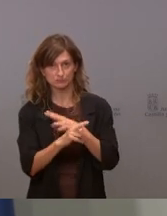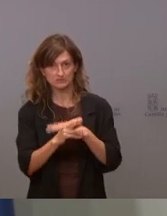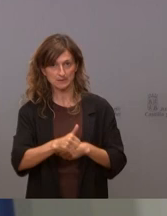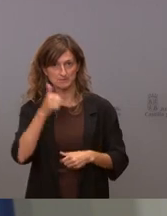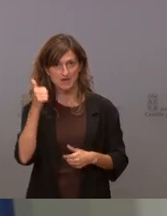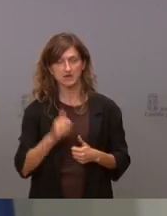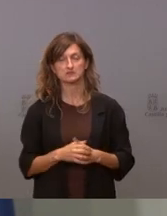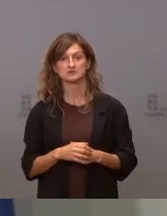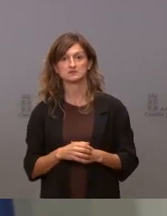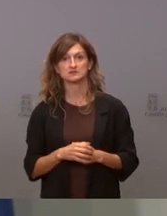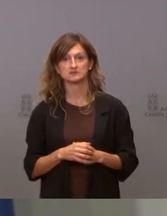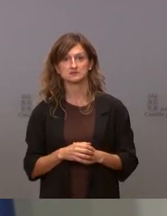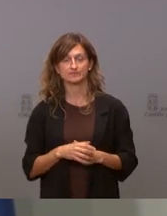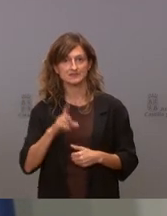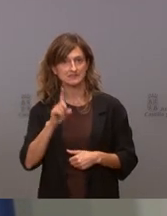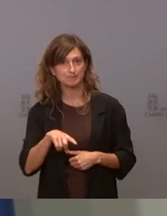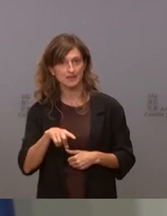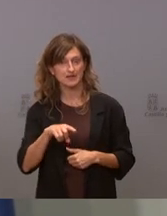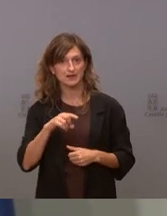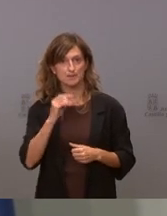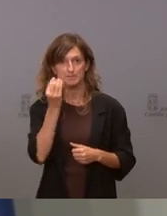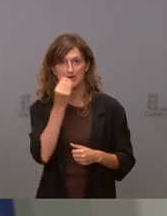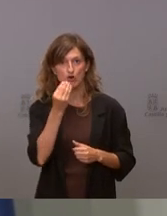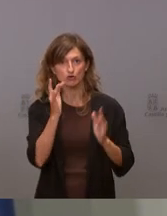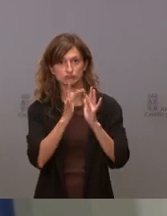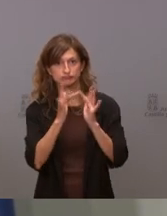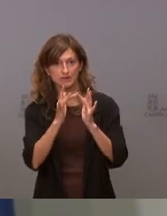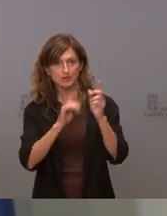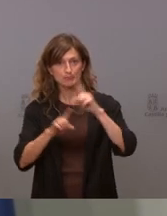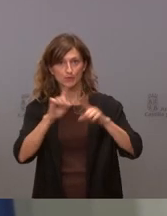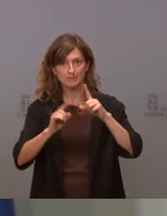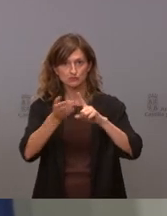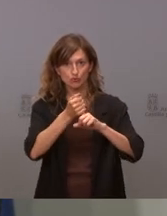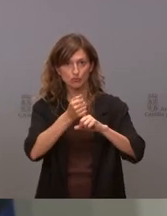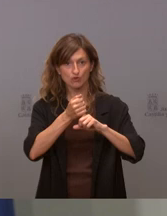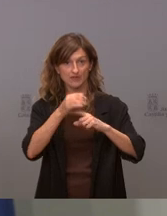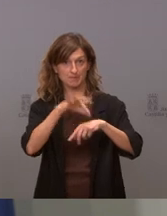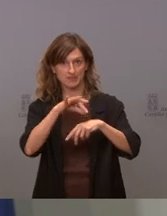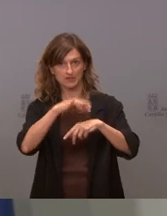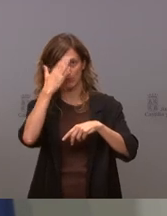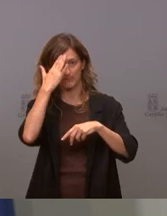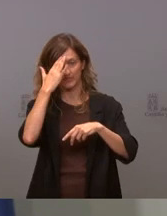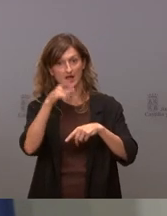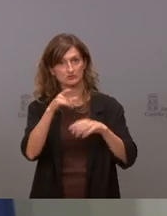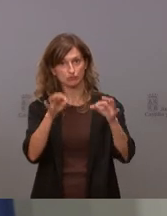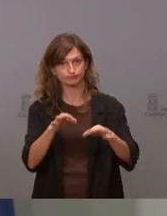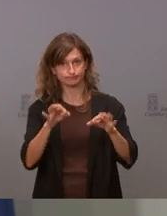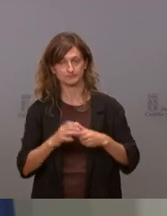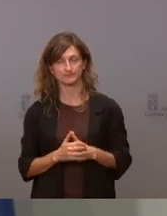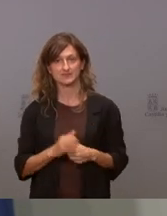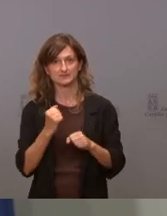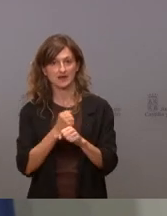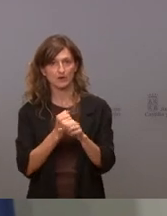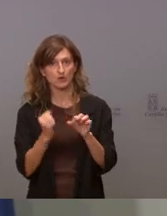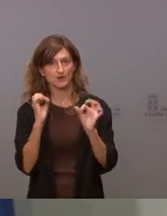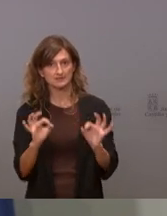una mejora en el trato y en la resolución de problemas en nuestra atención primaria y eso es en lo que estamos y eso es en que